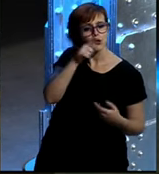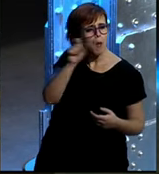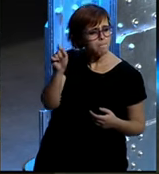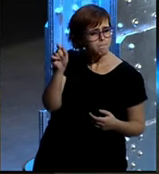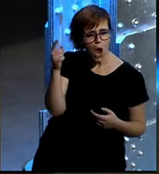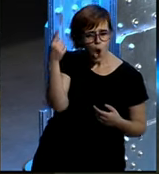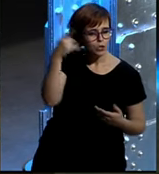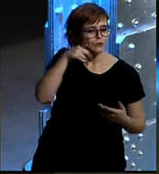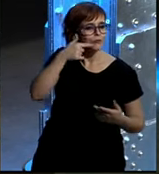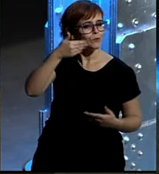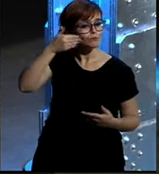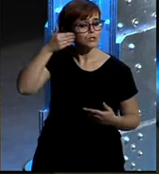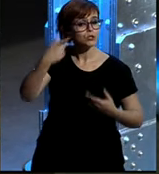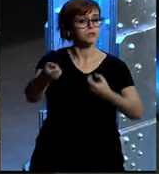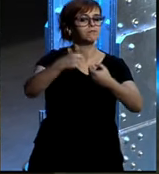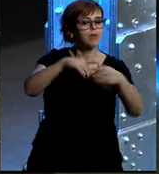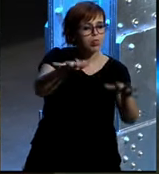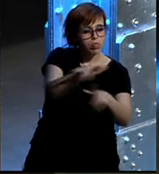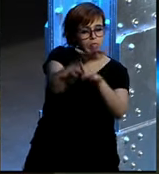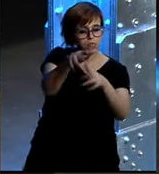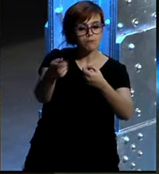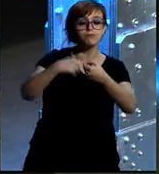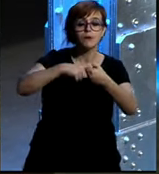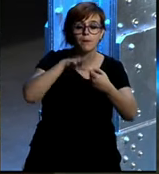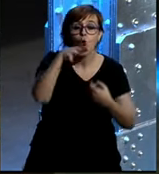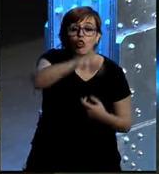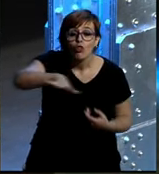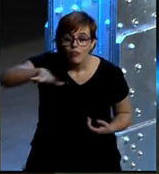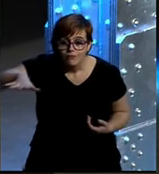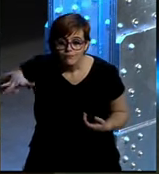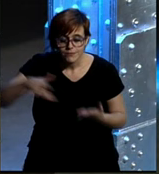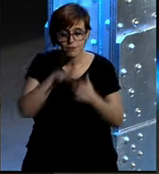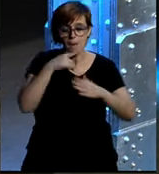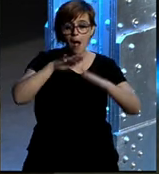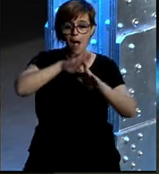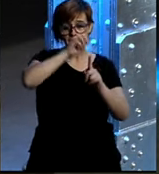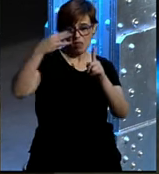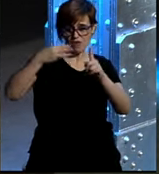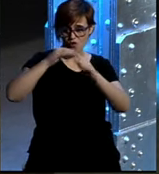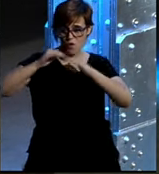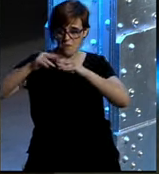esas empresas también donde reclutan a día de hoy ese mejor talento pues en las nuevas plataformas que van surgiendo